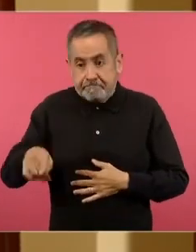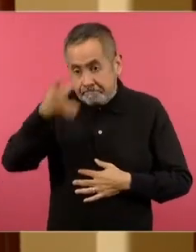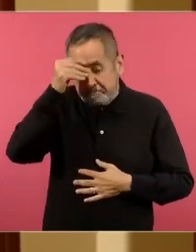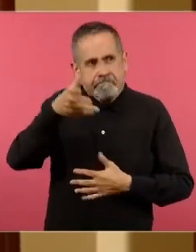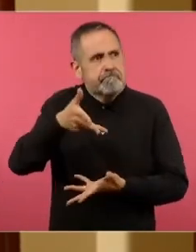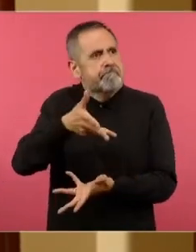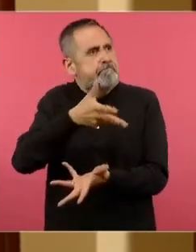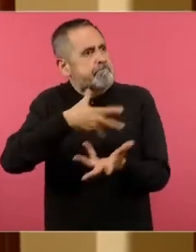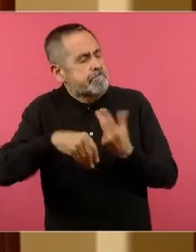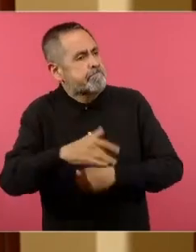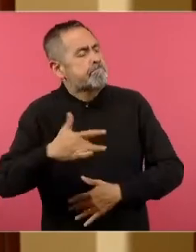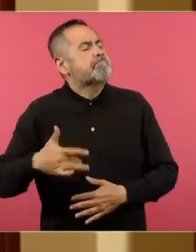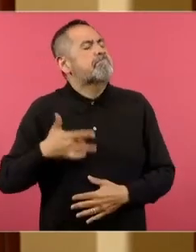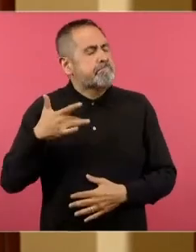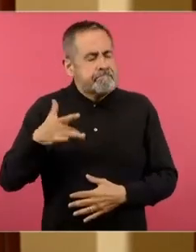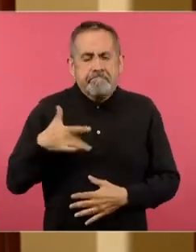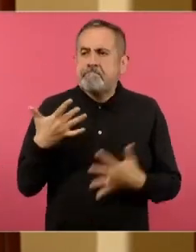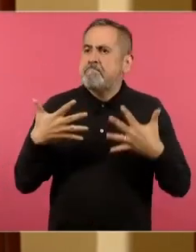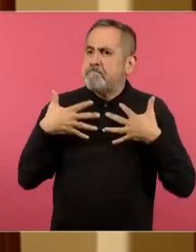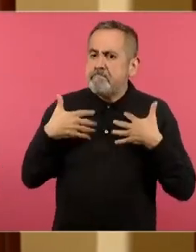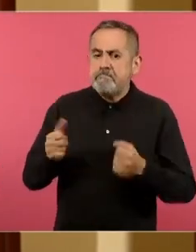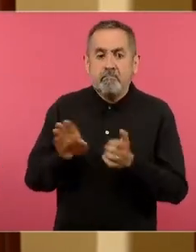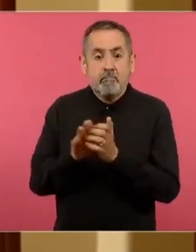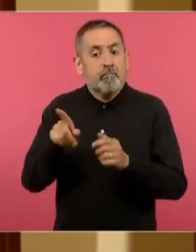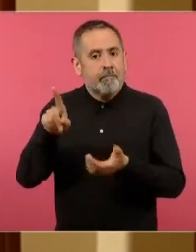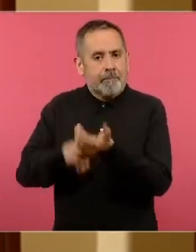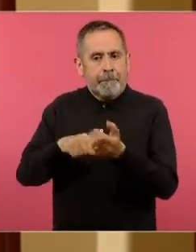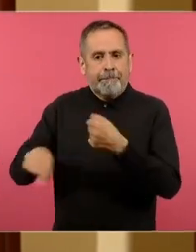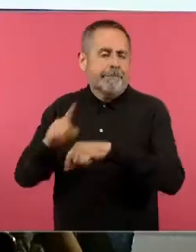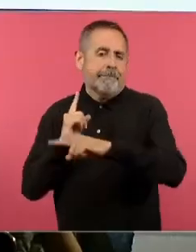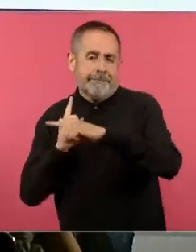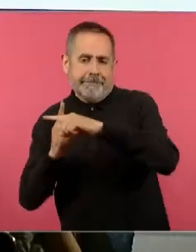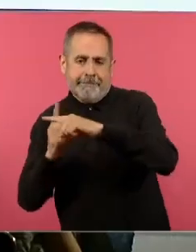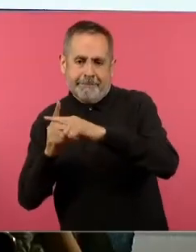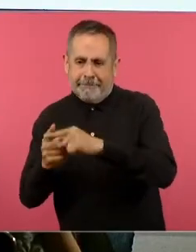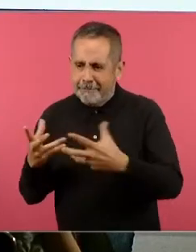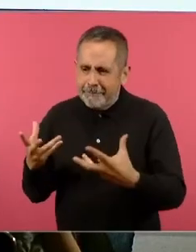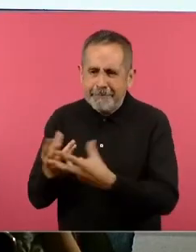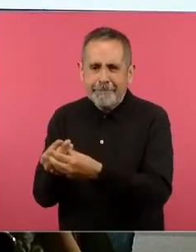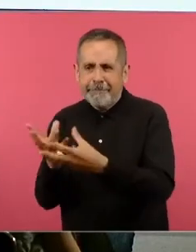que puedan impactar de una manera positiva en nuestra sociedad.